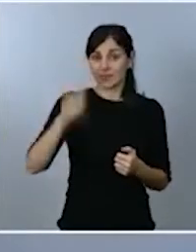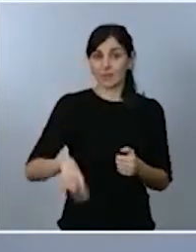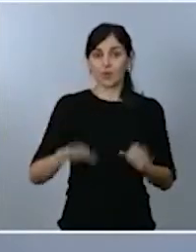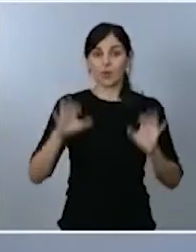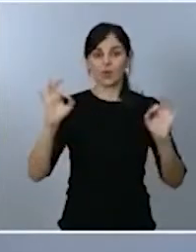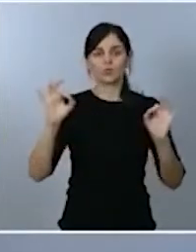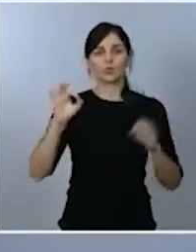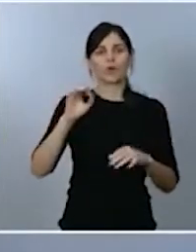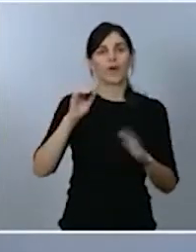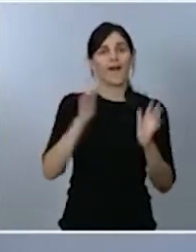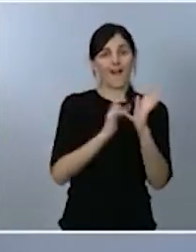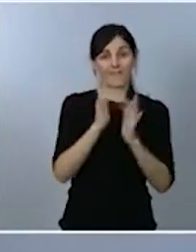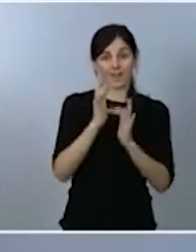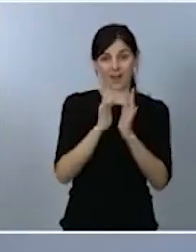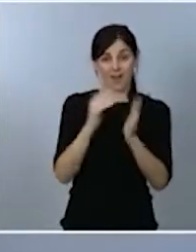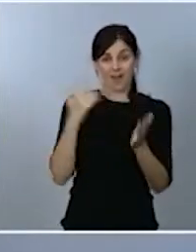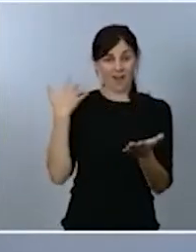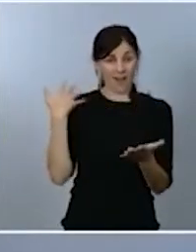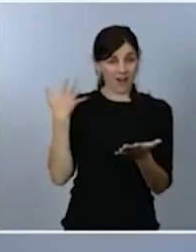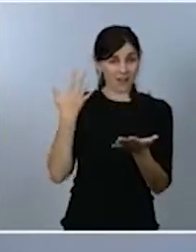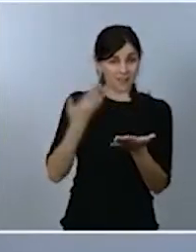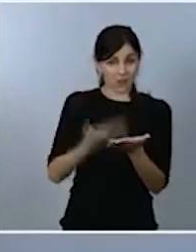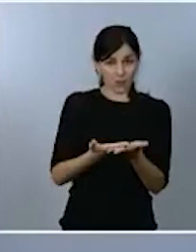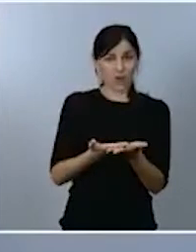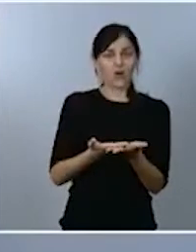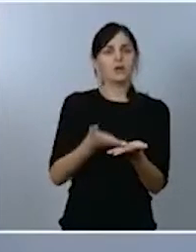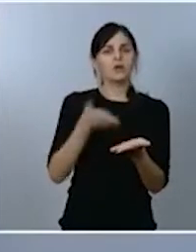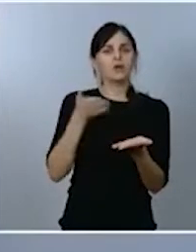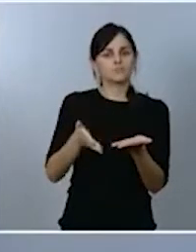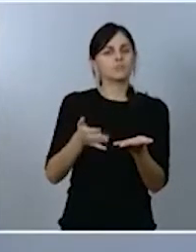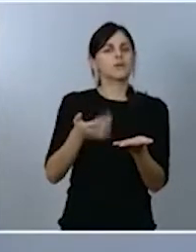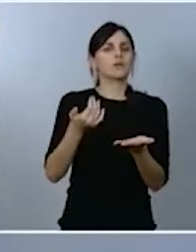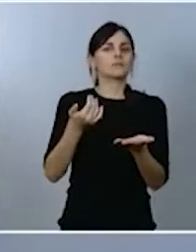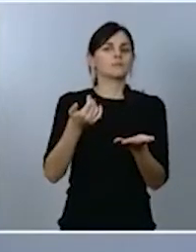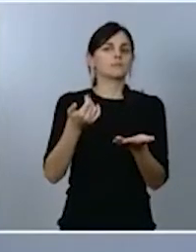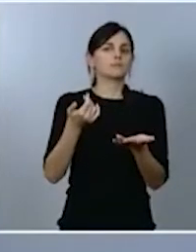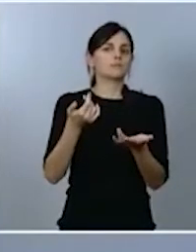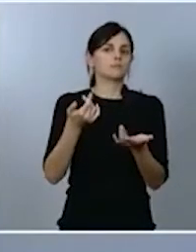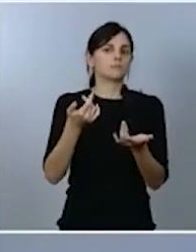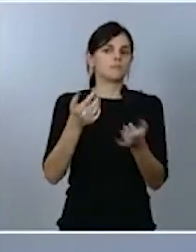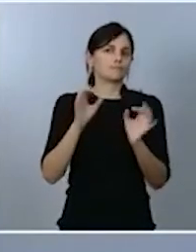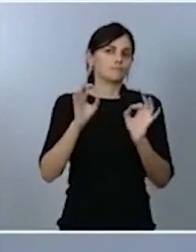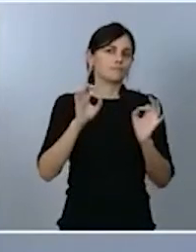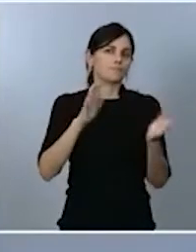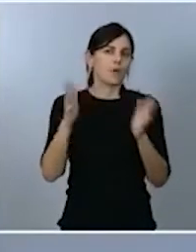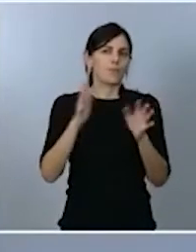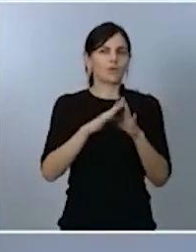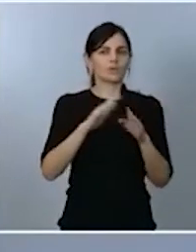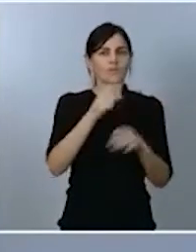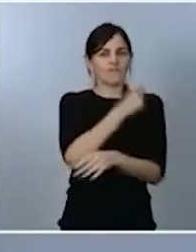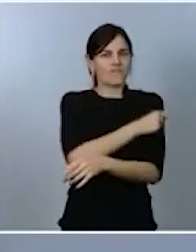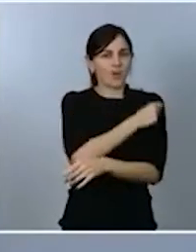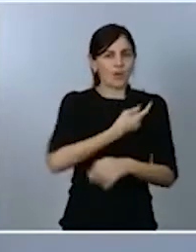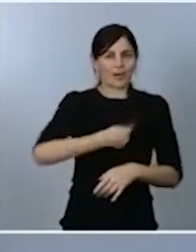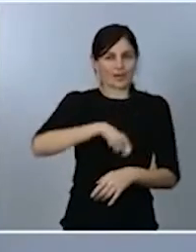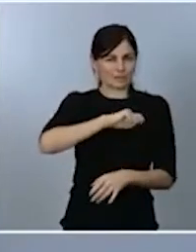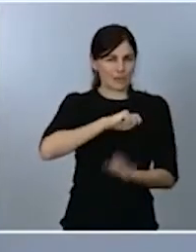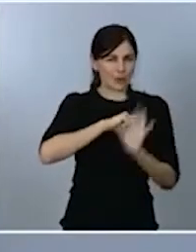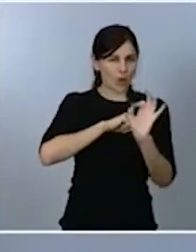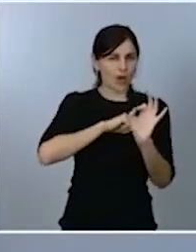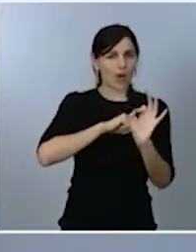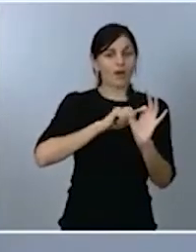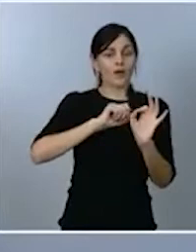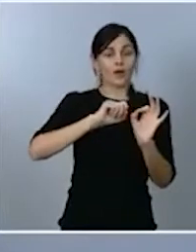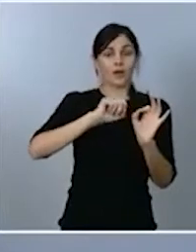estado ya terminando los desarrollos de vacunas españoles. En el mes de abril, digamos, la primera. Y, a partir de